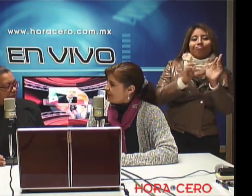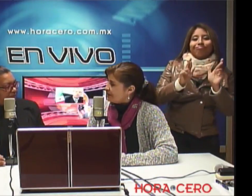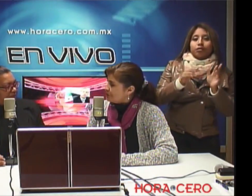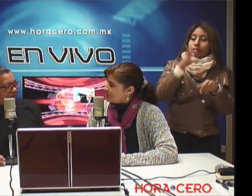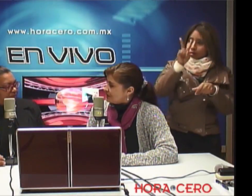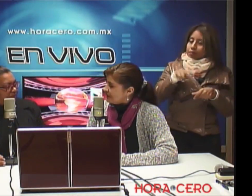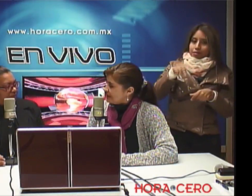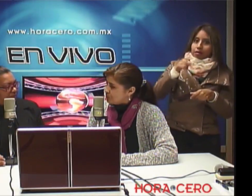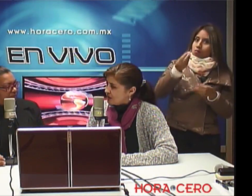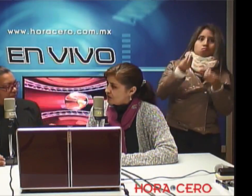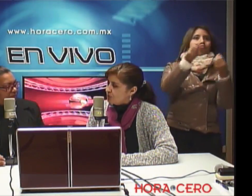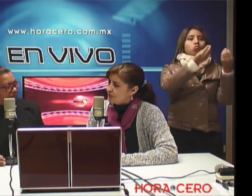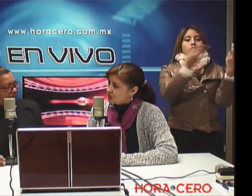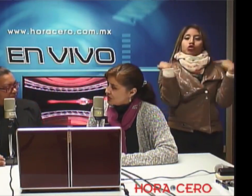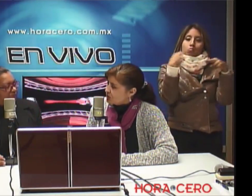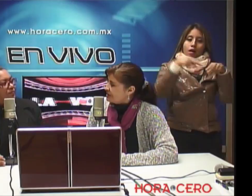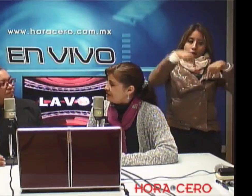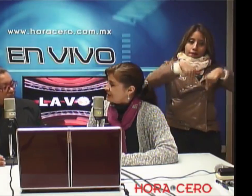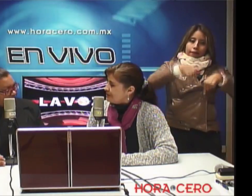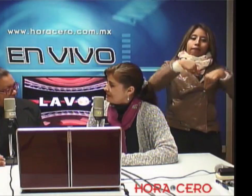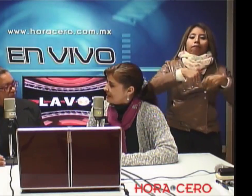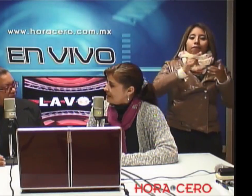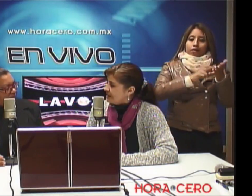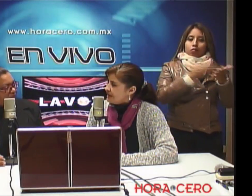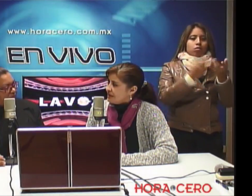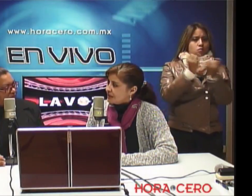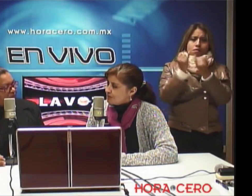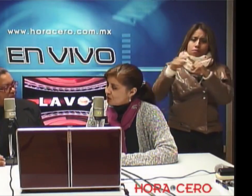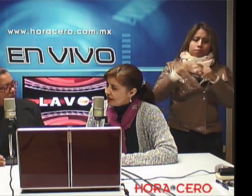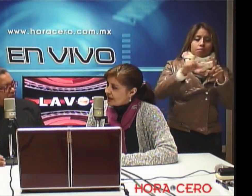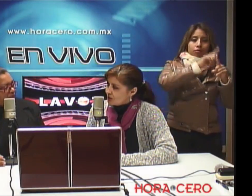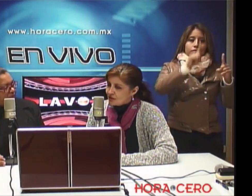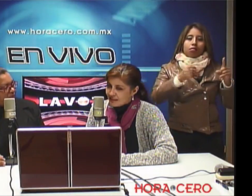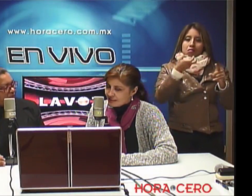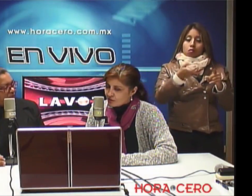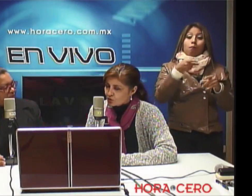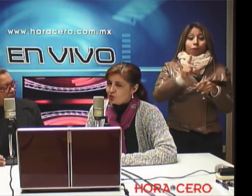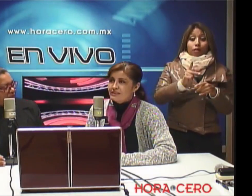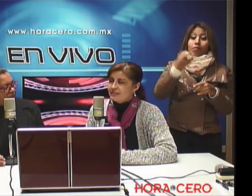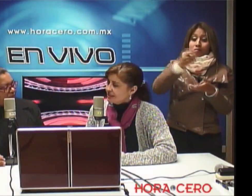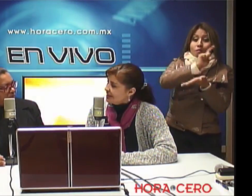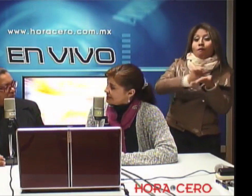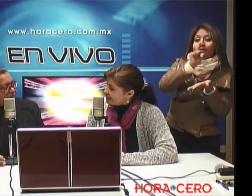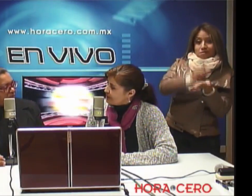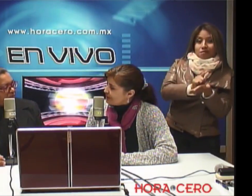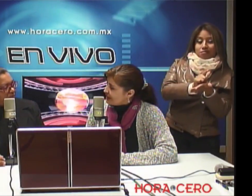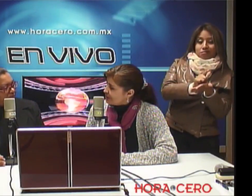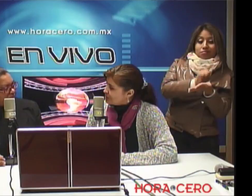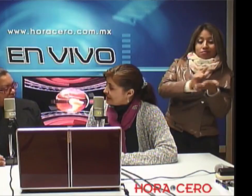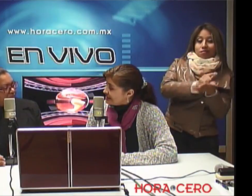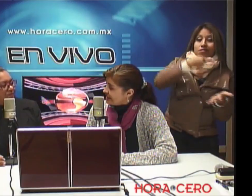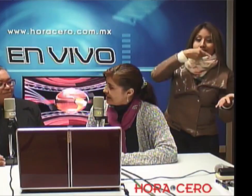muchos maestros que tienen a su cargo personas con esta discapacidad y que por ley, hablando de la ley de inclusión, tendrían que estar